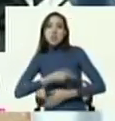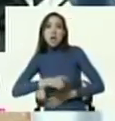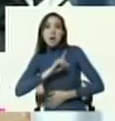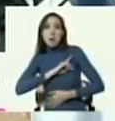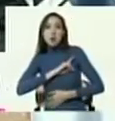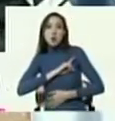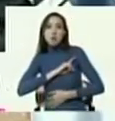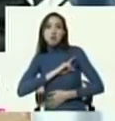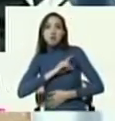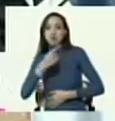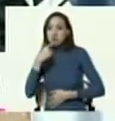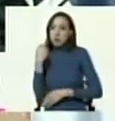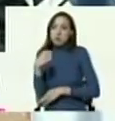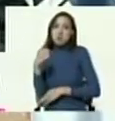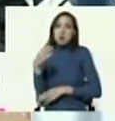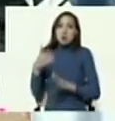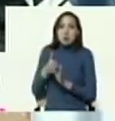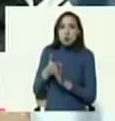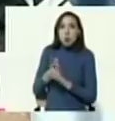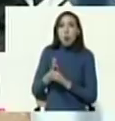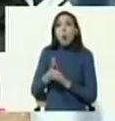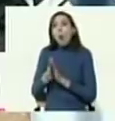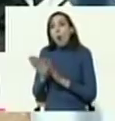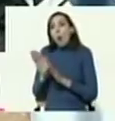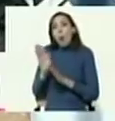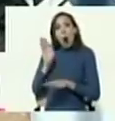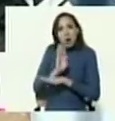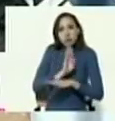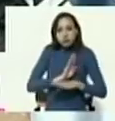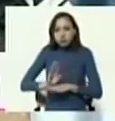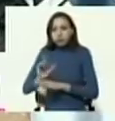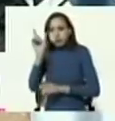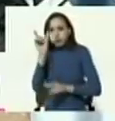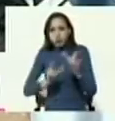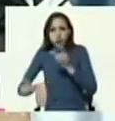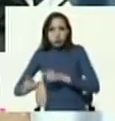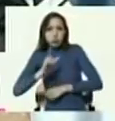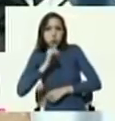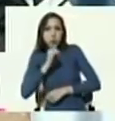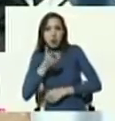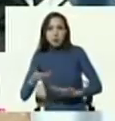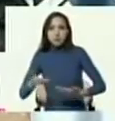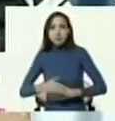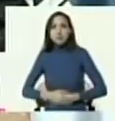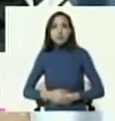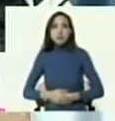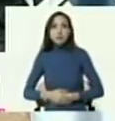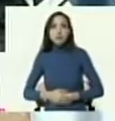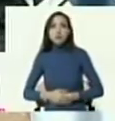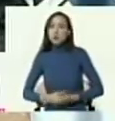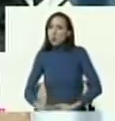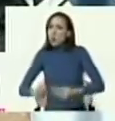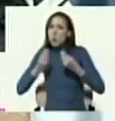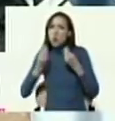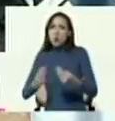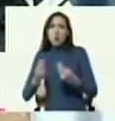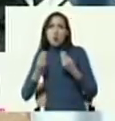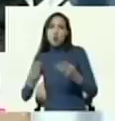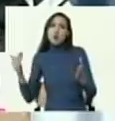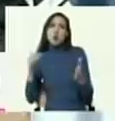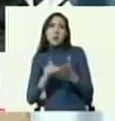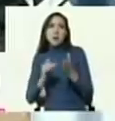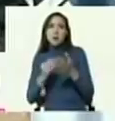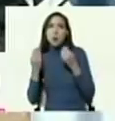negado la extradición protegiendo a estos delincuentes. No ha sido una vez, han sido reiteradas oportunidades.